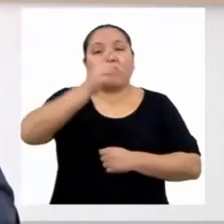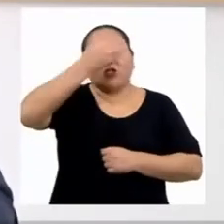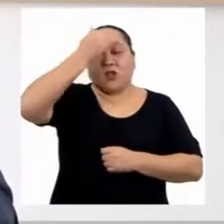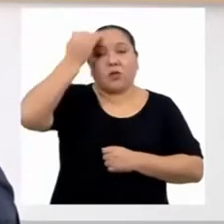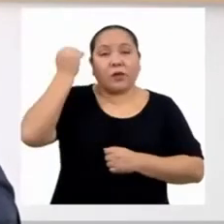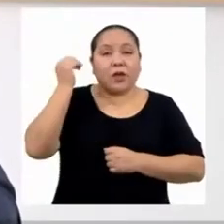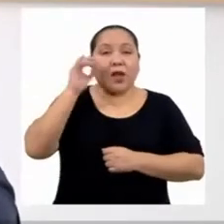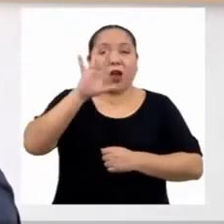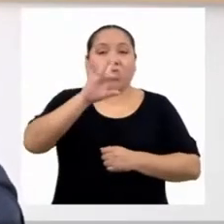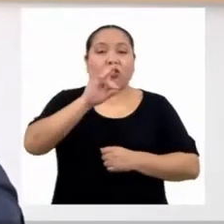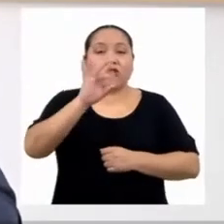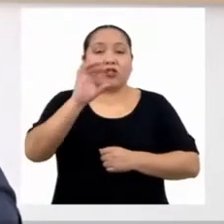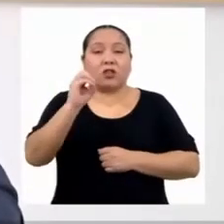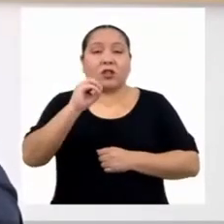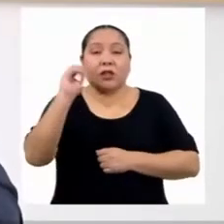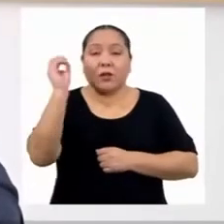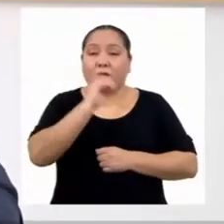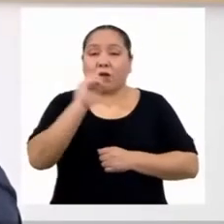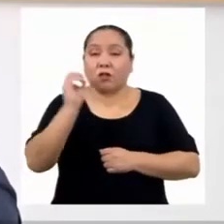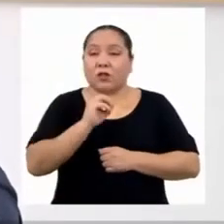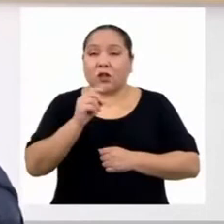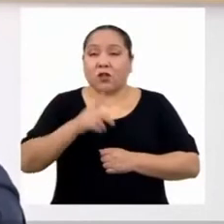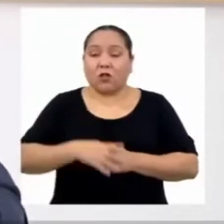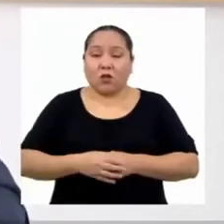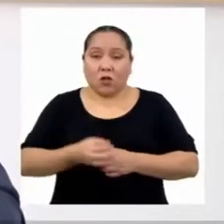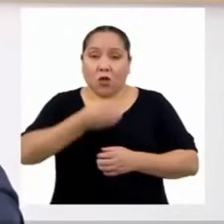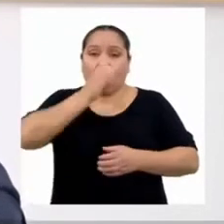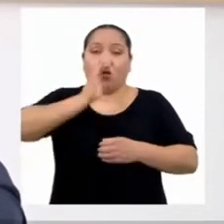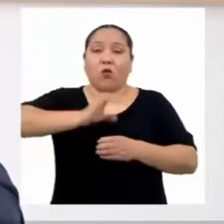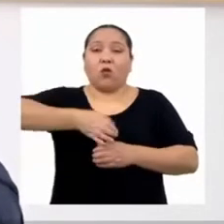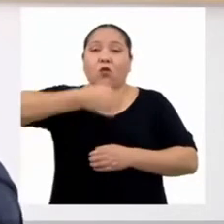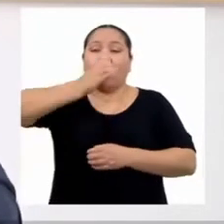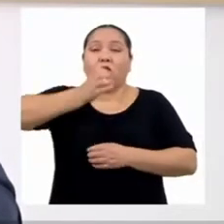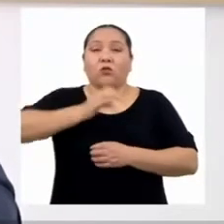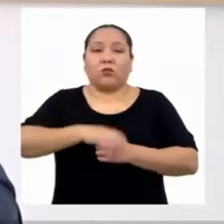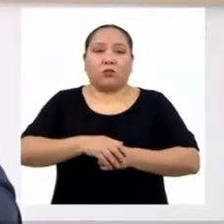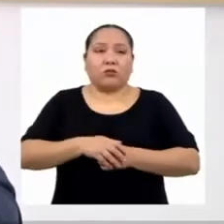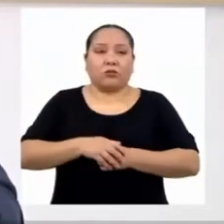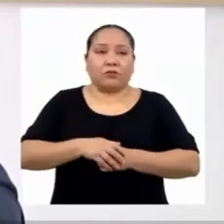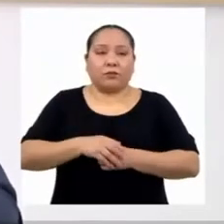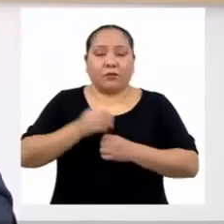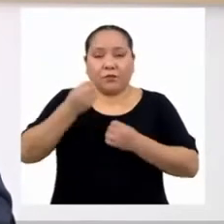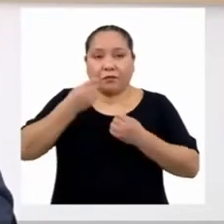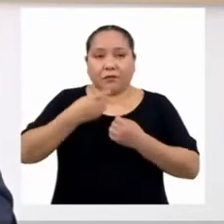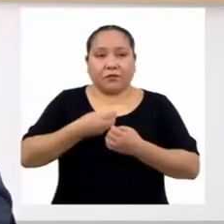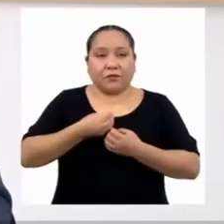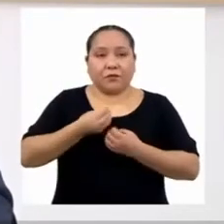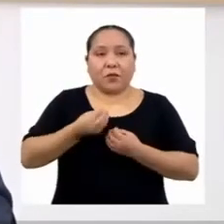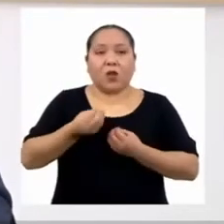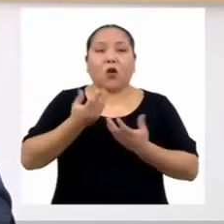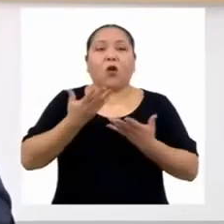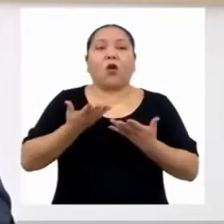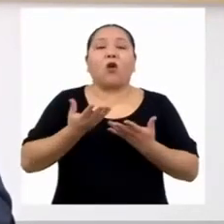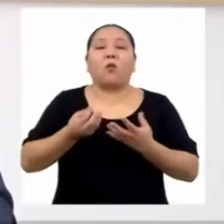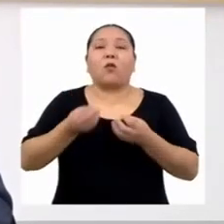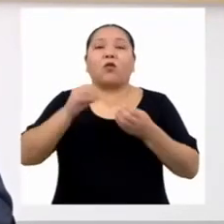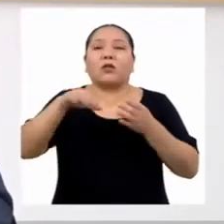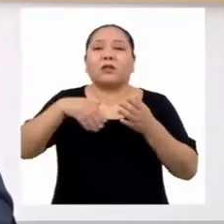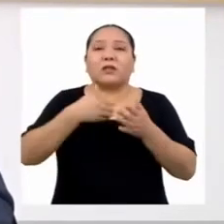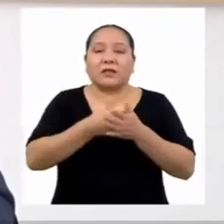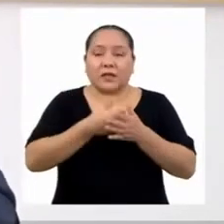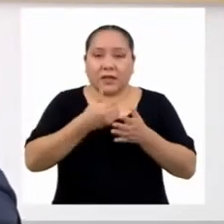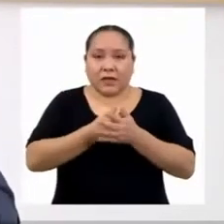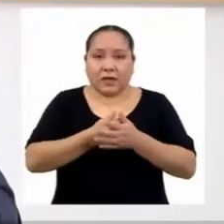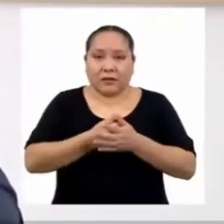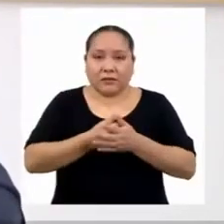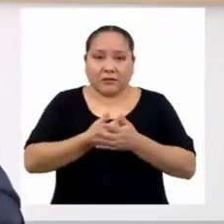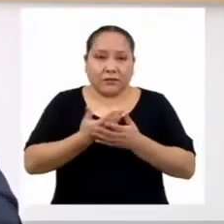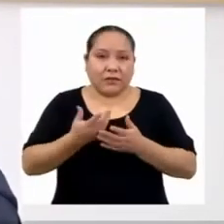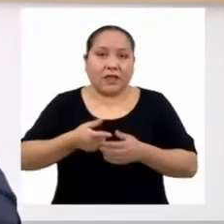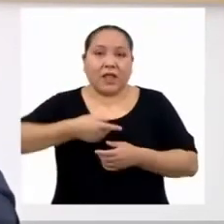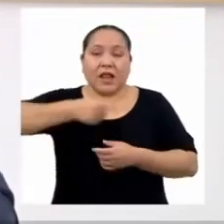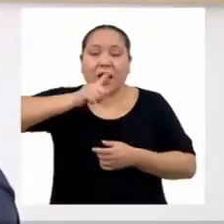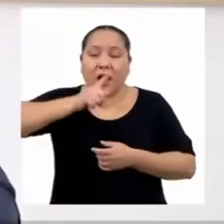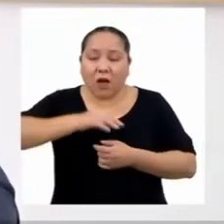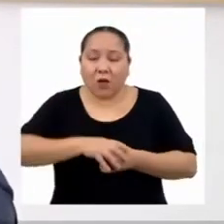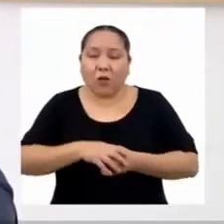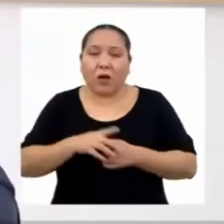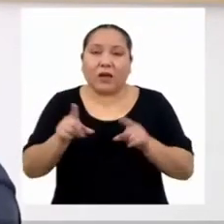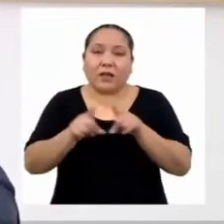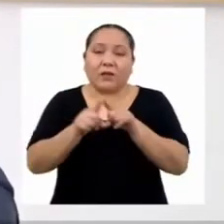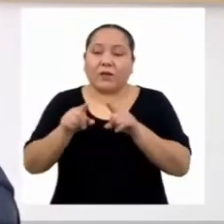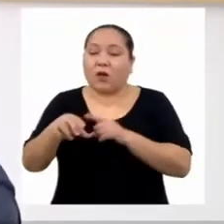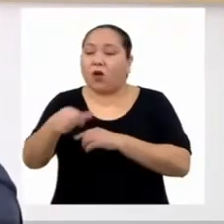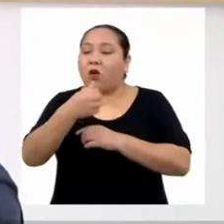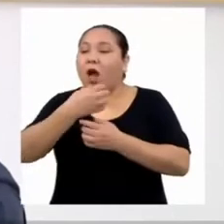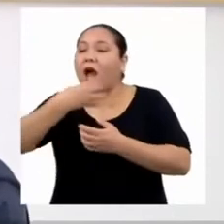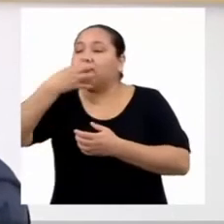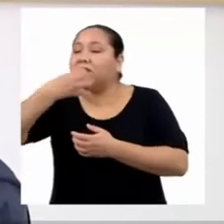80% de nuestra hidratación llega a través de bebidas y el resto con los alimentos. El agua es vida, chicas y chicos. No